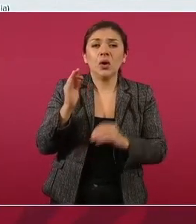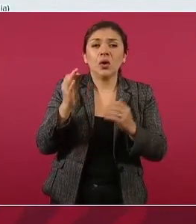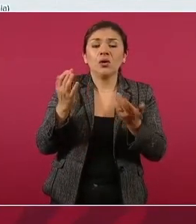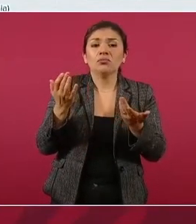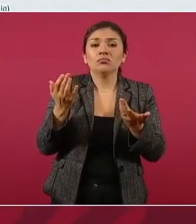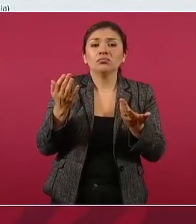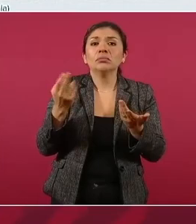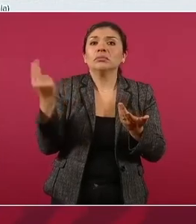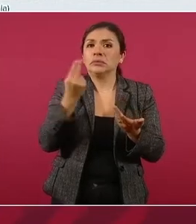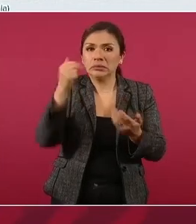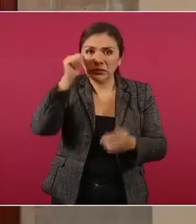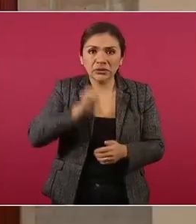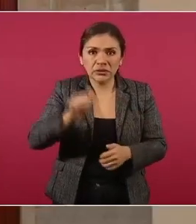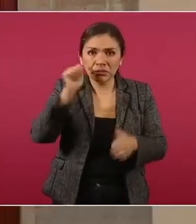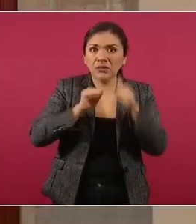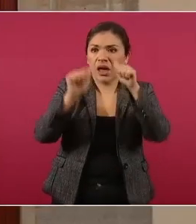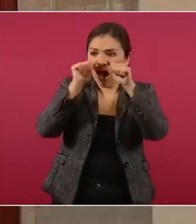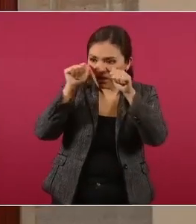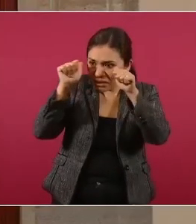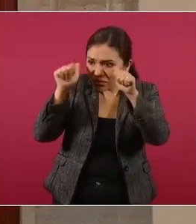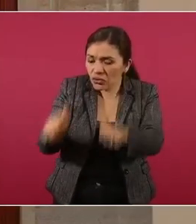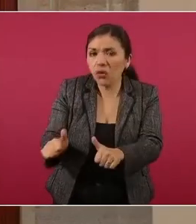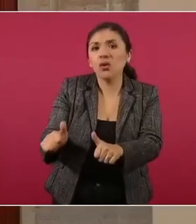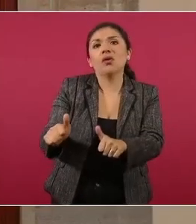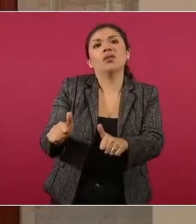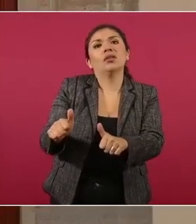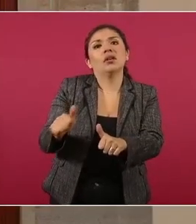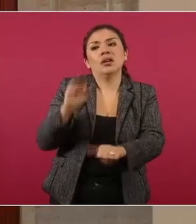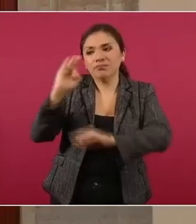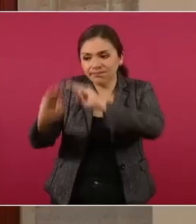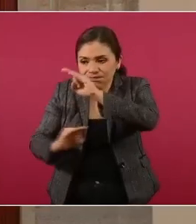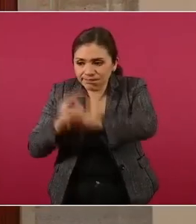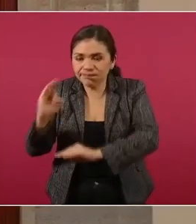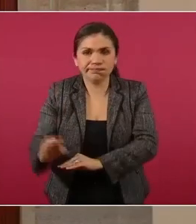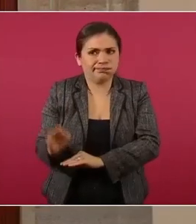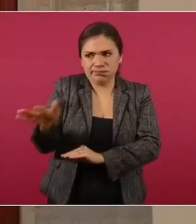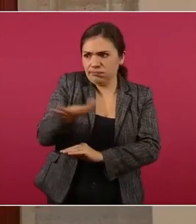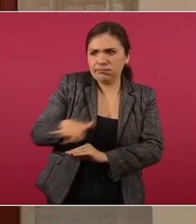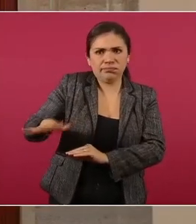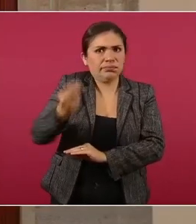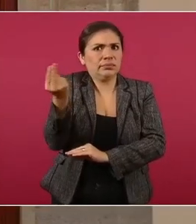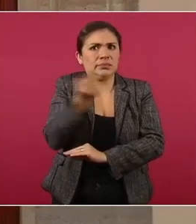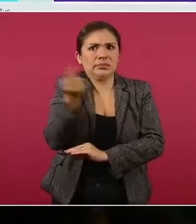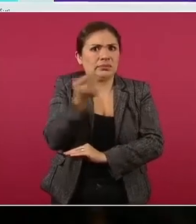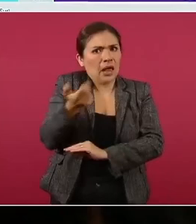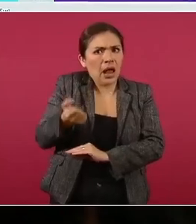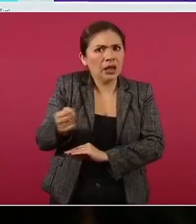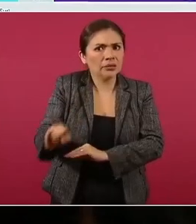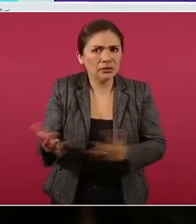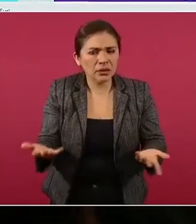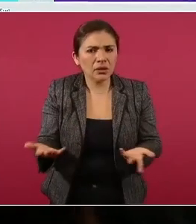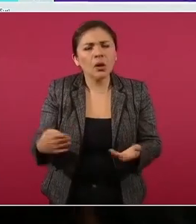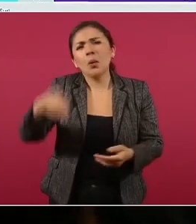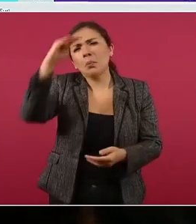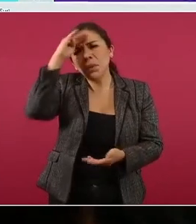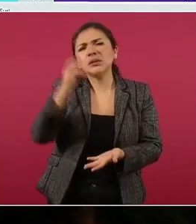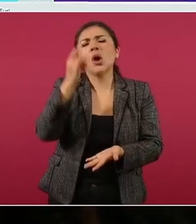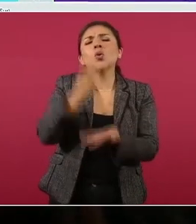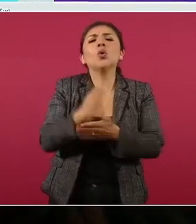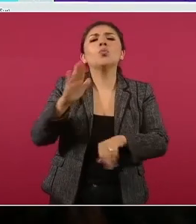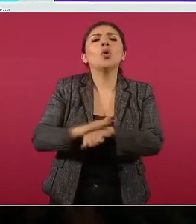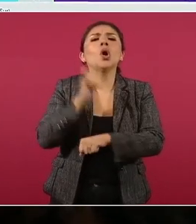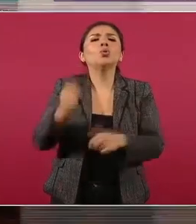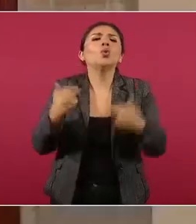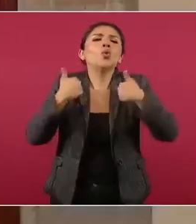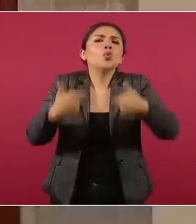voltearlos a ver, sin atenderlos como lo merecen y no sólo por cuestiones humanitarias,